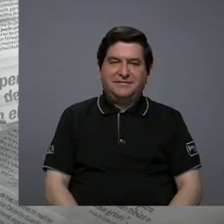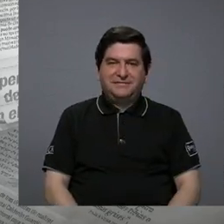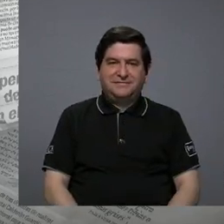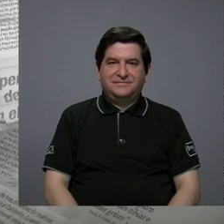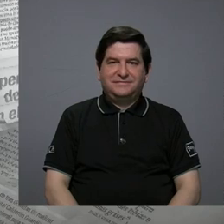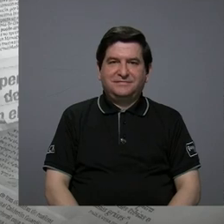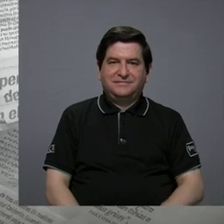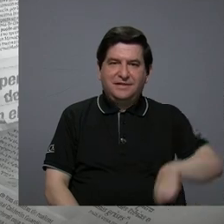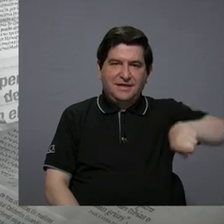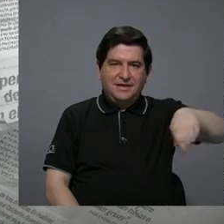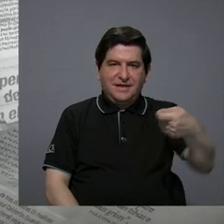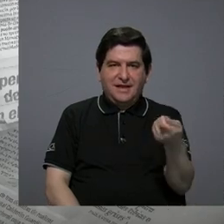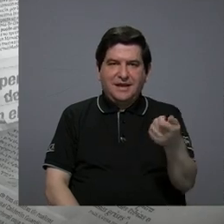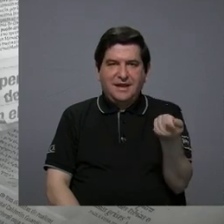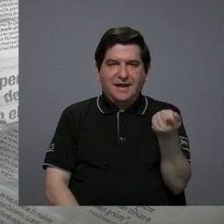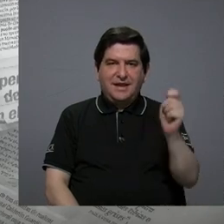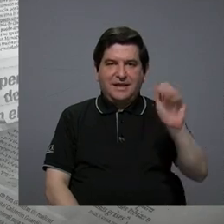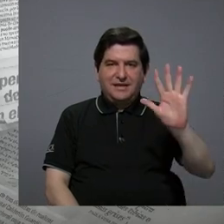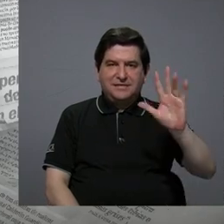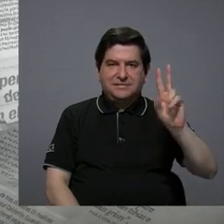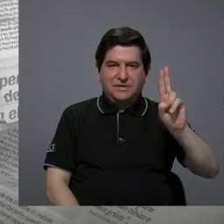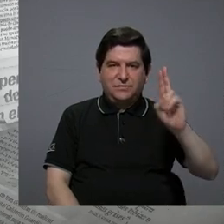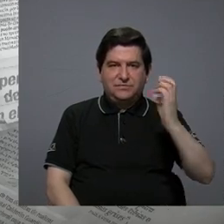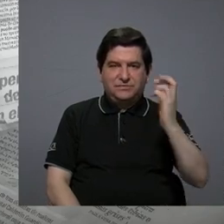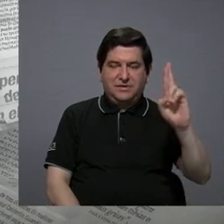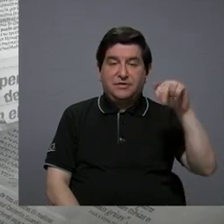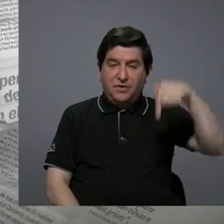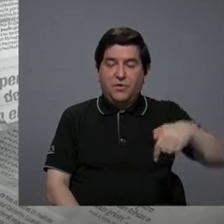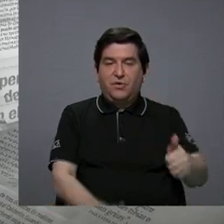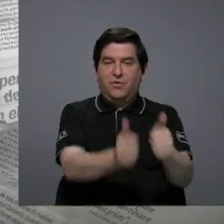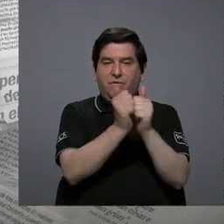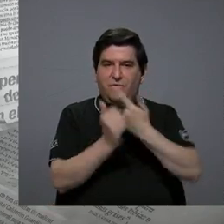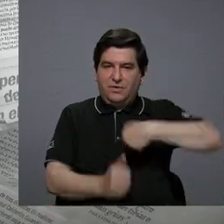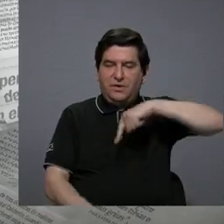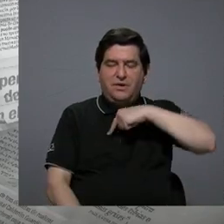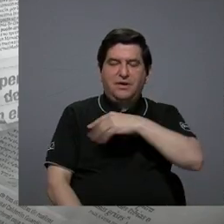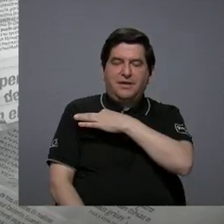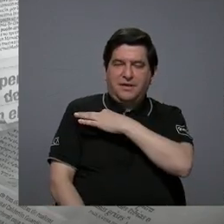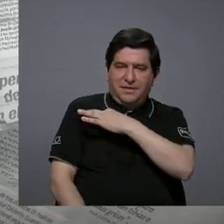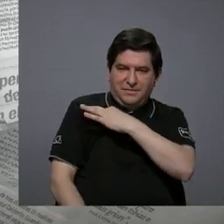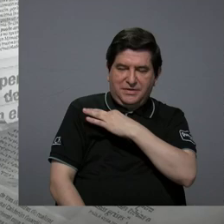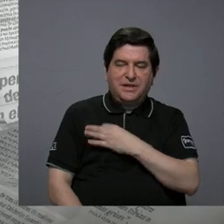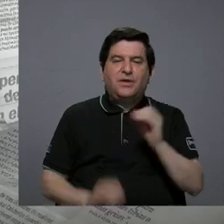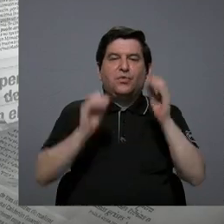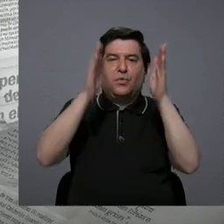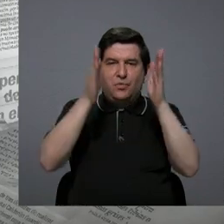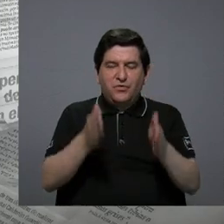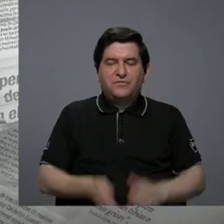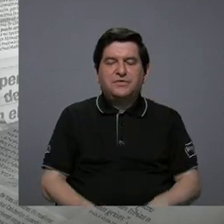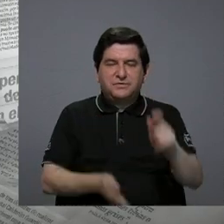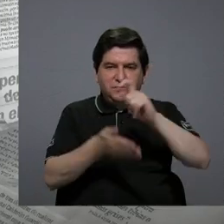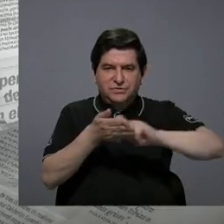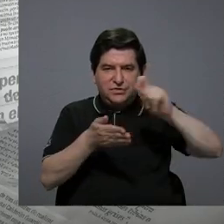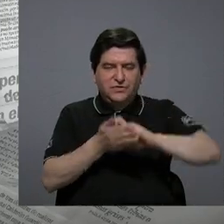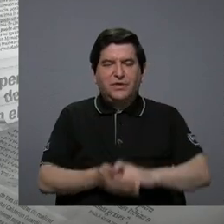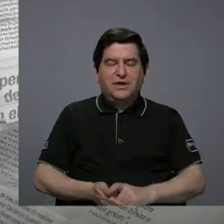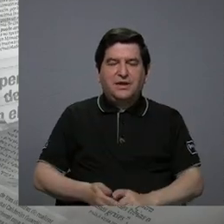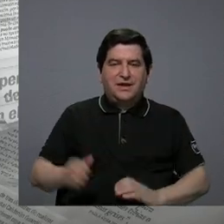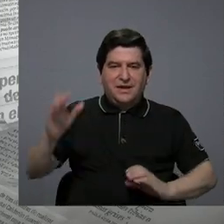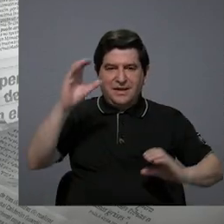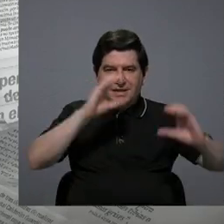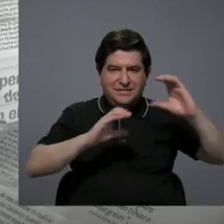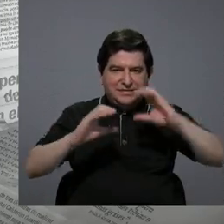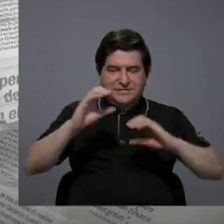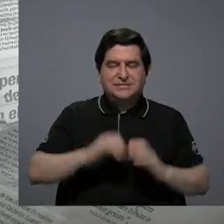del Canal 15 UCR y hoy nos acompaña nuestro invitado, profesor de la Escuela de Ciencias de la